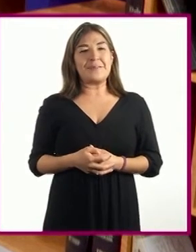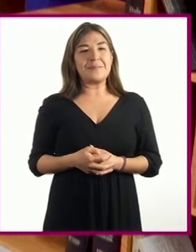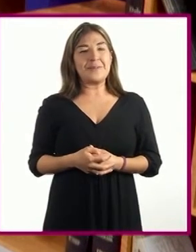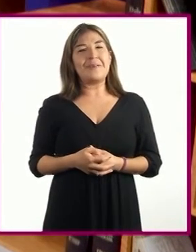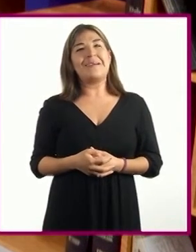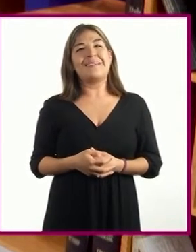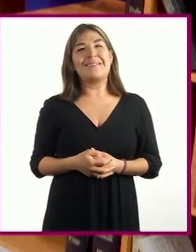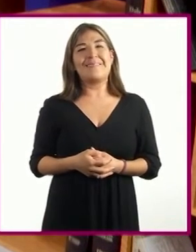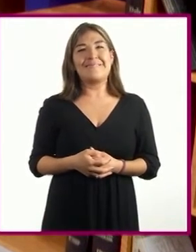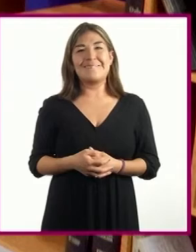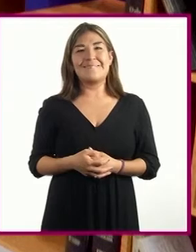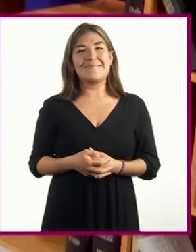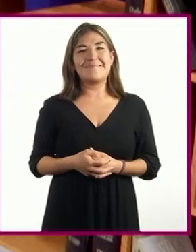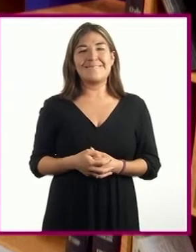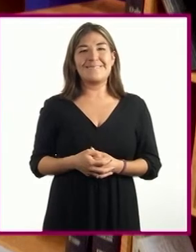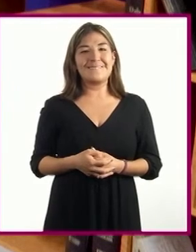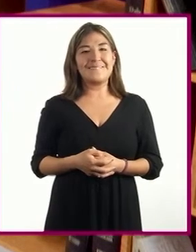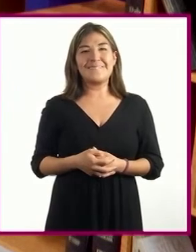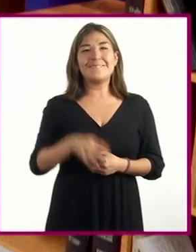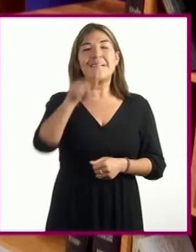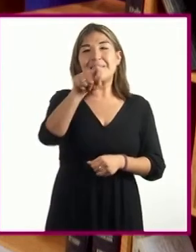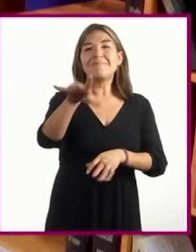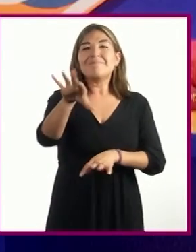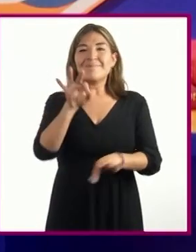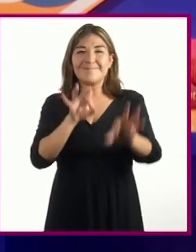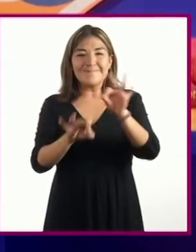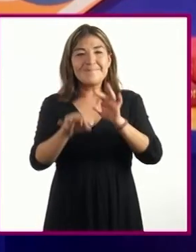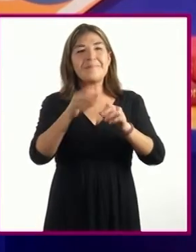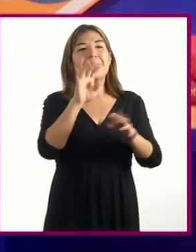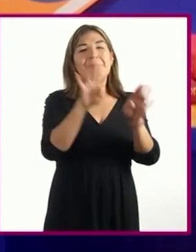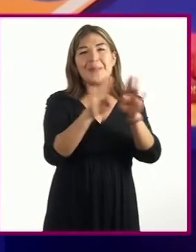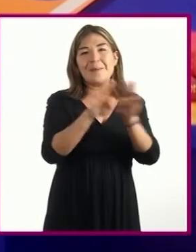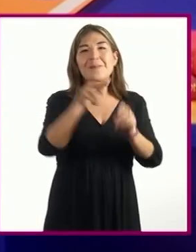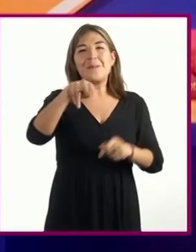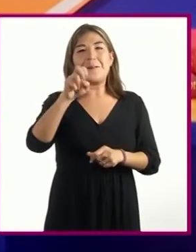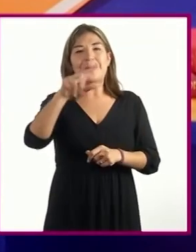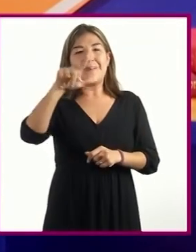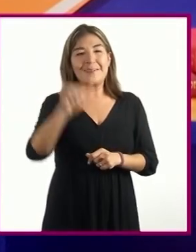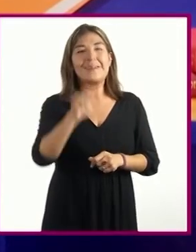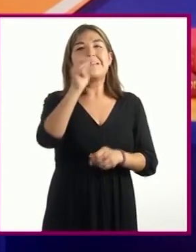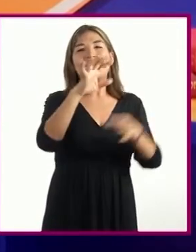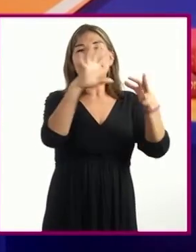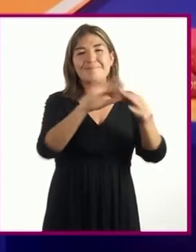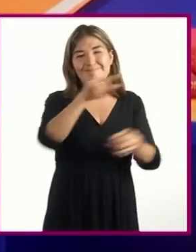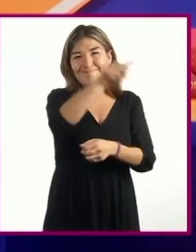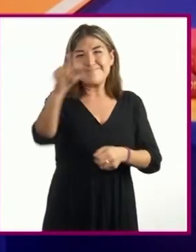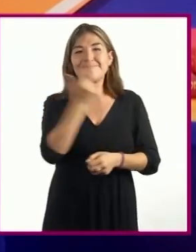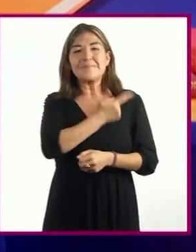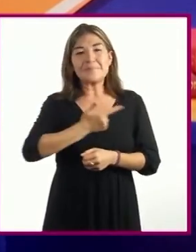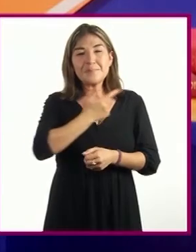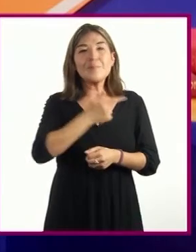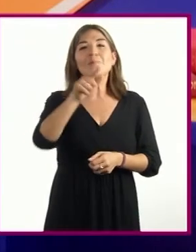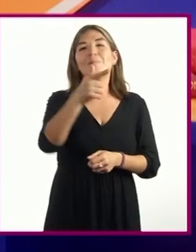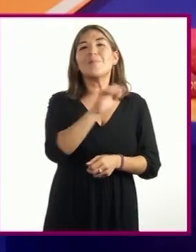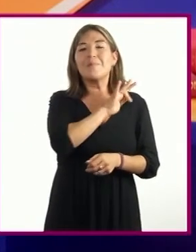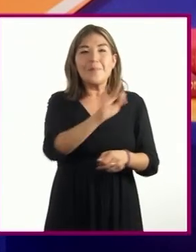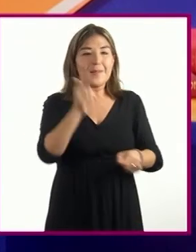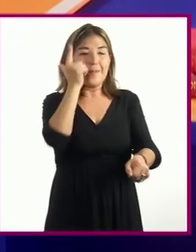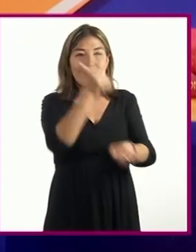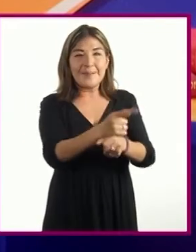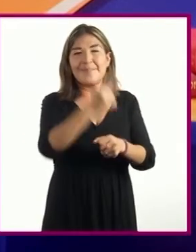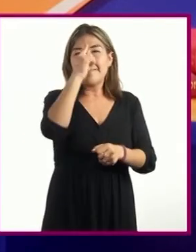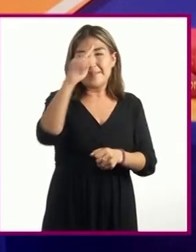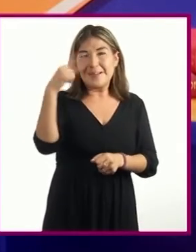los invitamos a seleccionar un cuento novela u otro texto narrativo que a ustedes les guste y donde puedan identificar